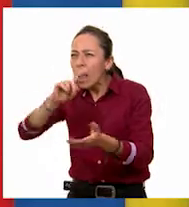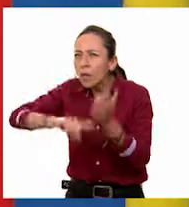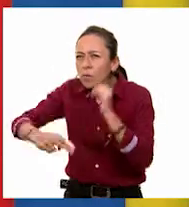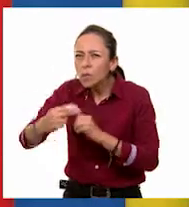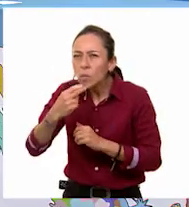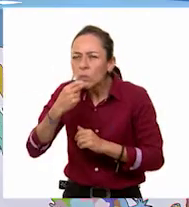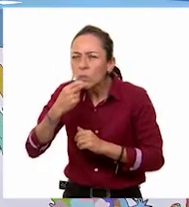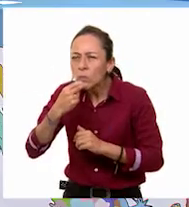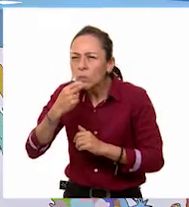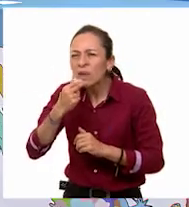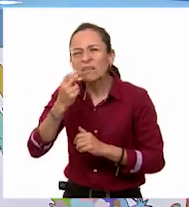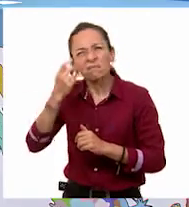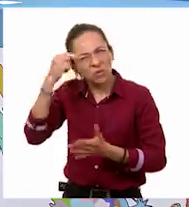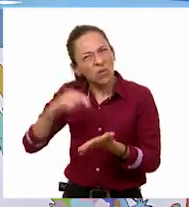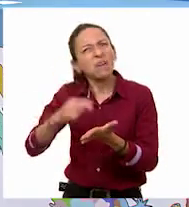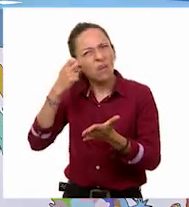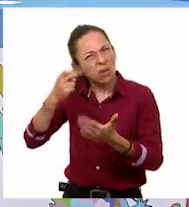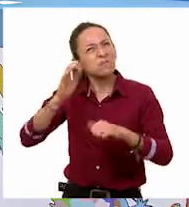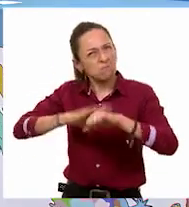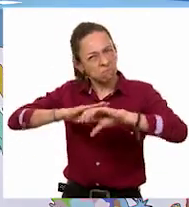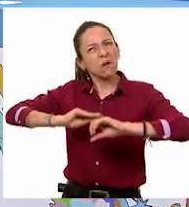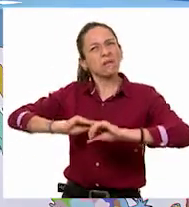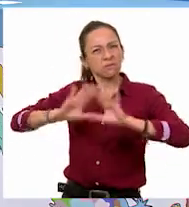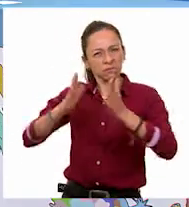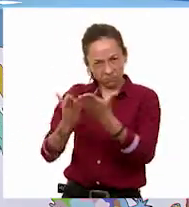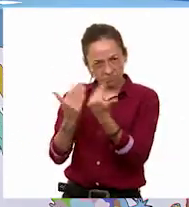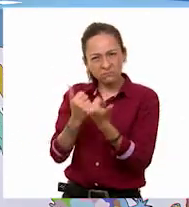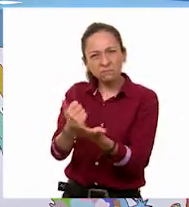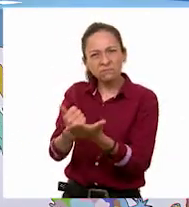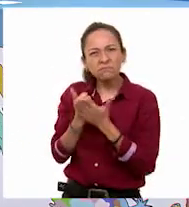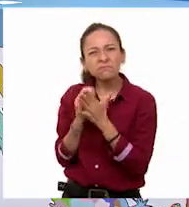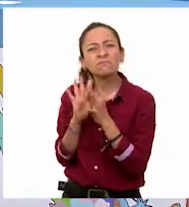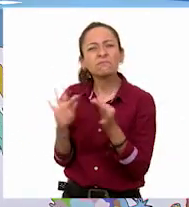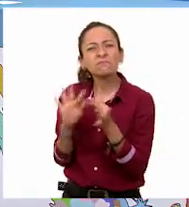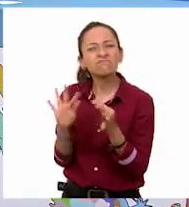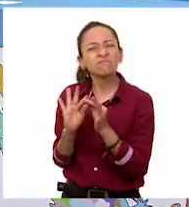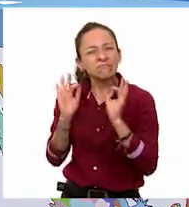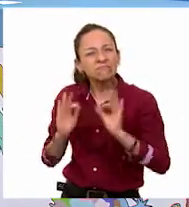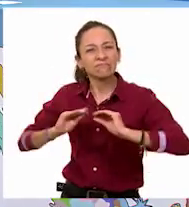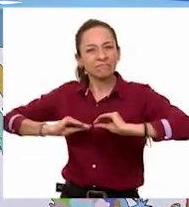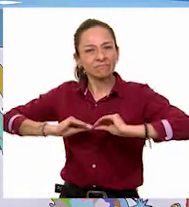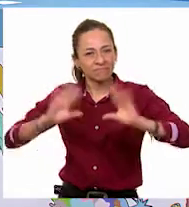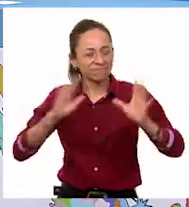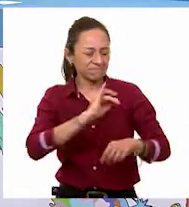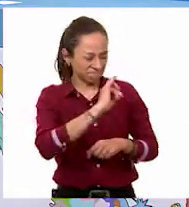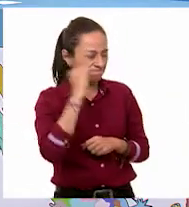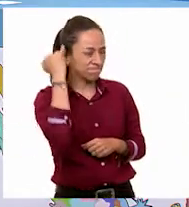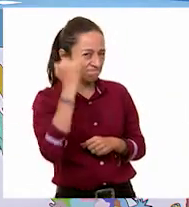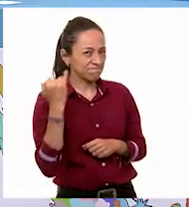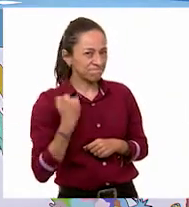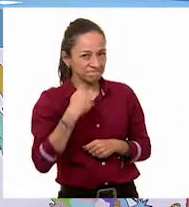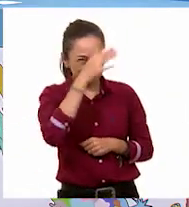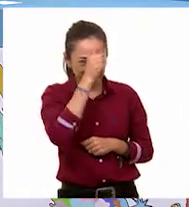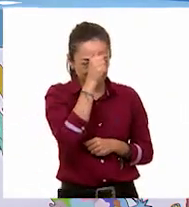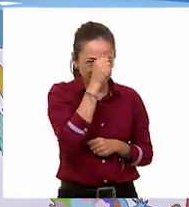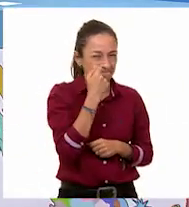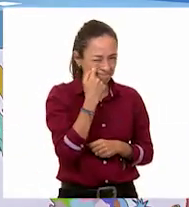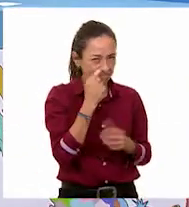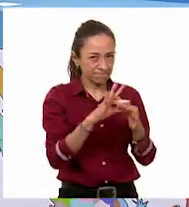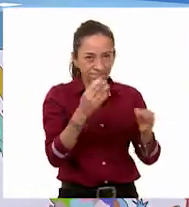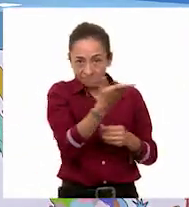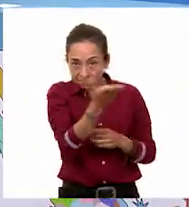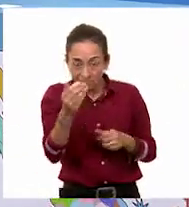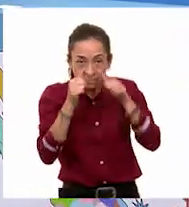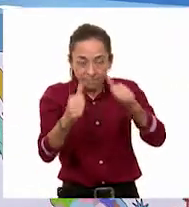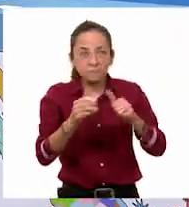¿Nos explicas? De acuerdo, Jenny. ¿Qué te parece si empezamos con el siguiente? En casa pongan mucha atención. Bien, si un